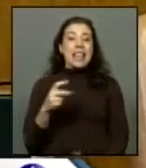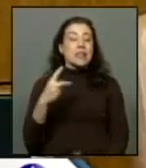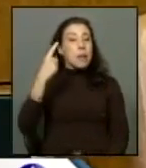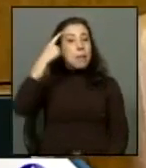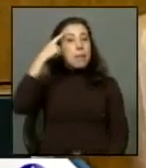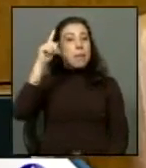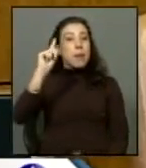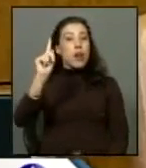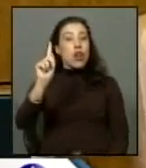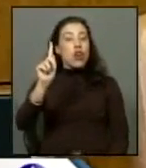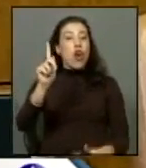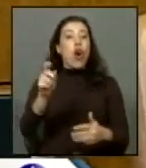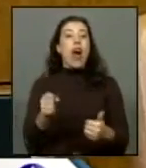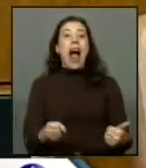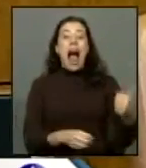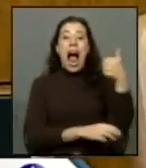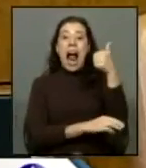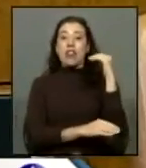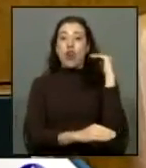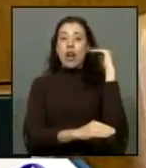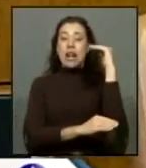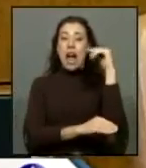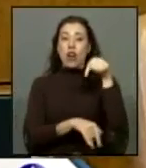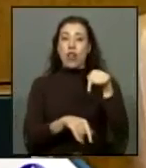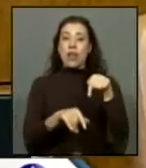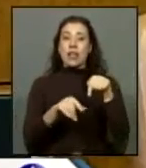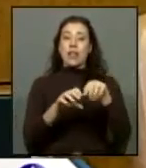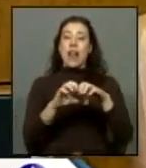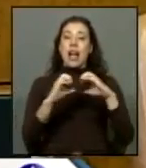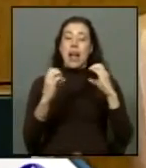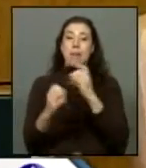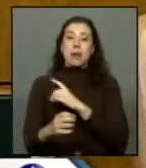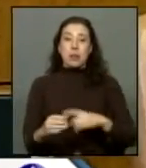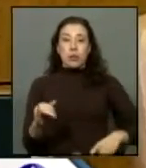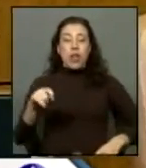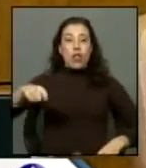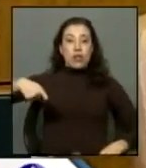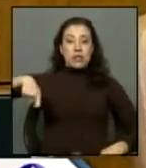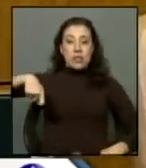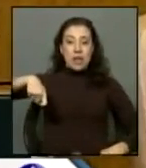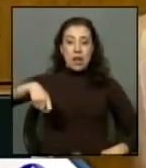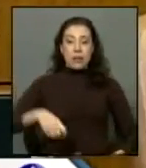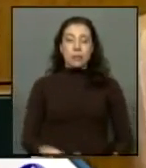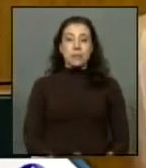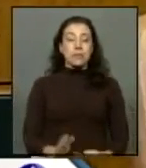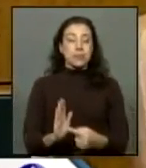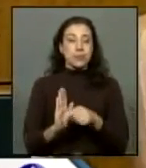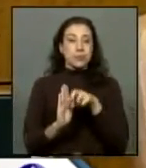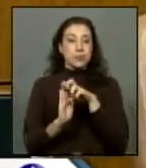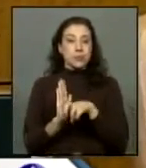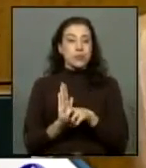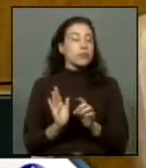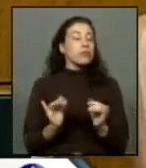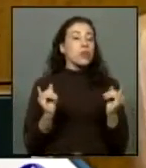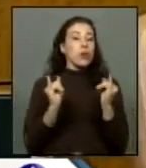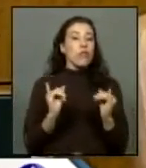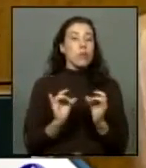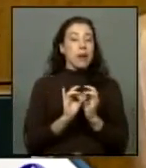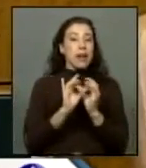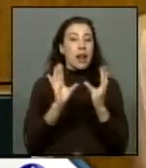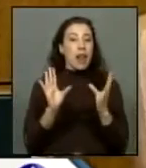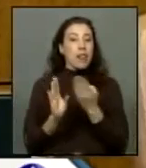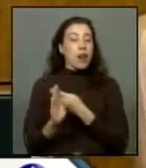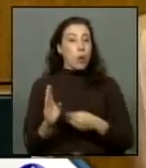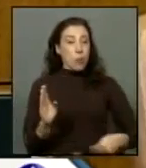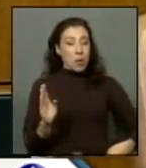cargos de la administración pública y de la cámara y el senado este proyecto entonces es una forma concreta de como el gobierno de nuestra